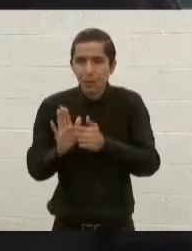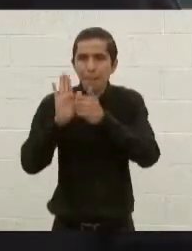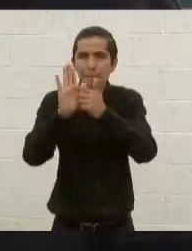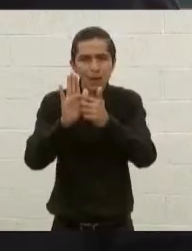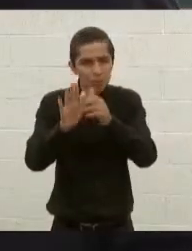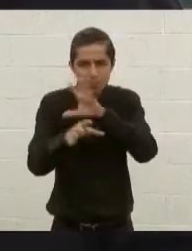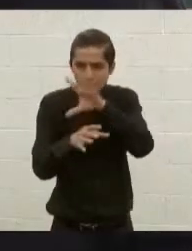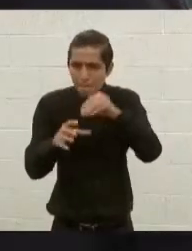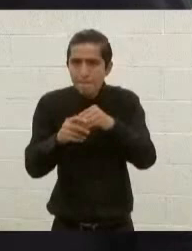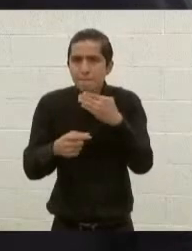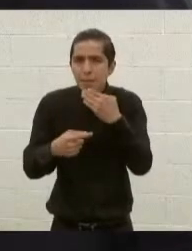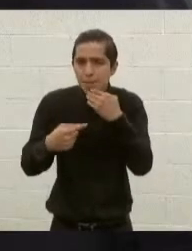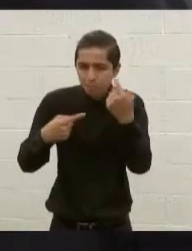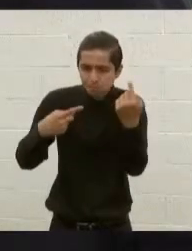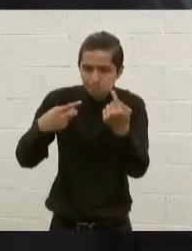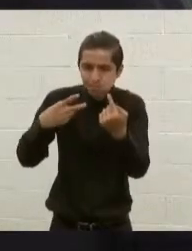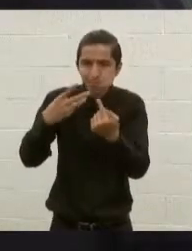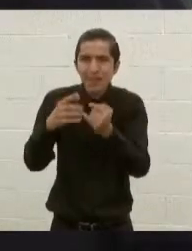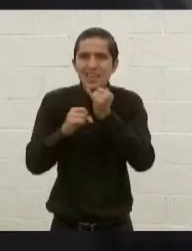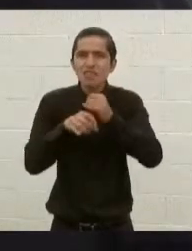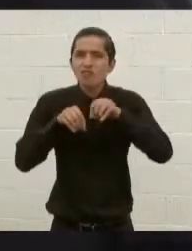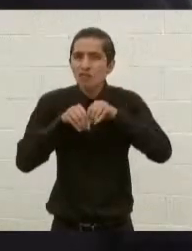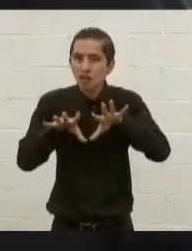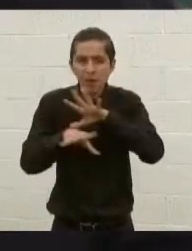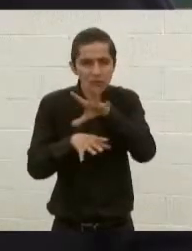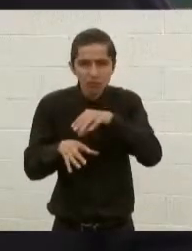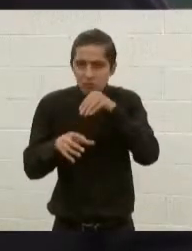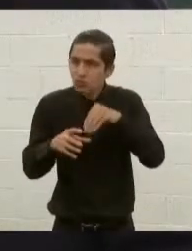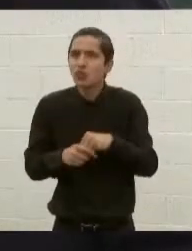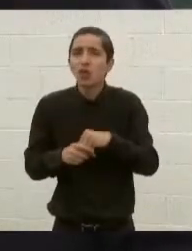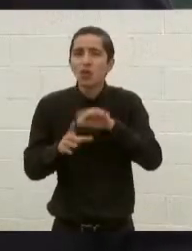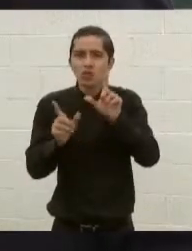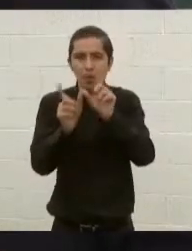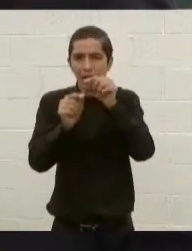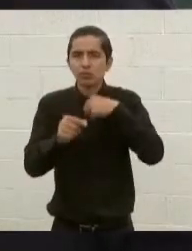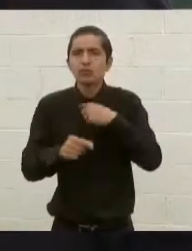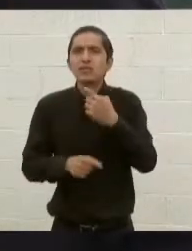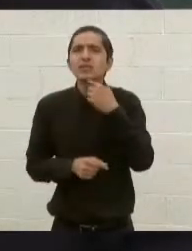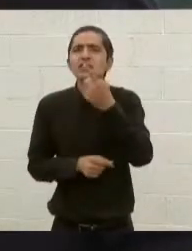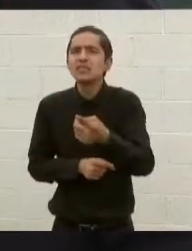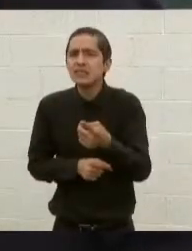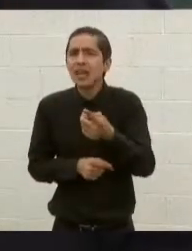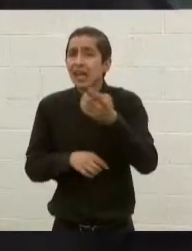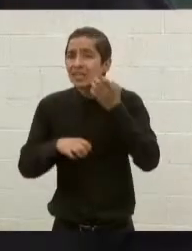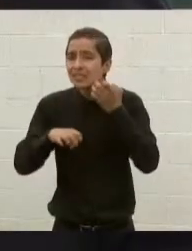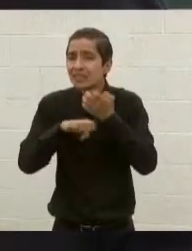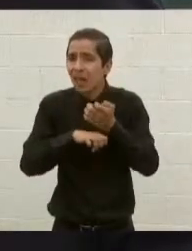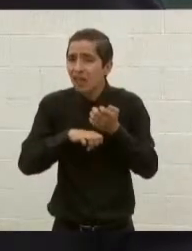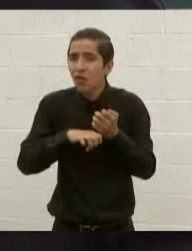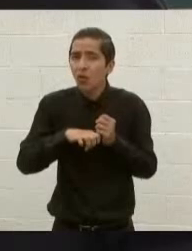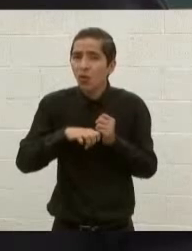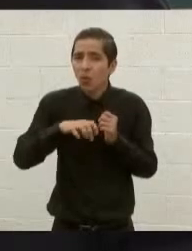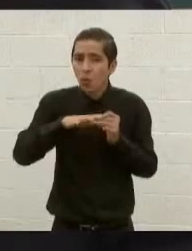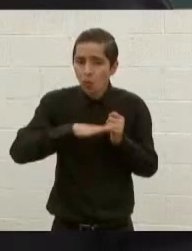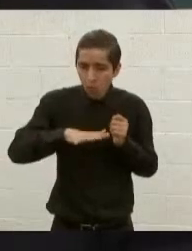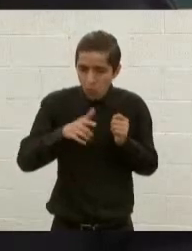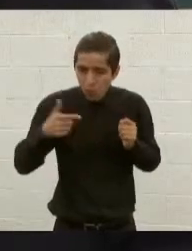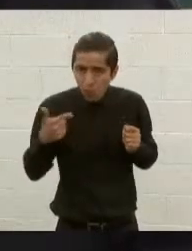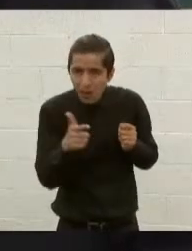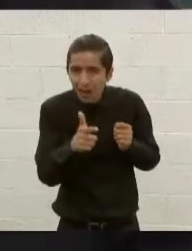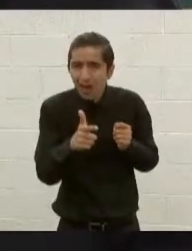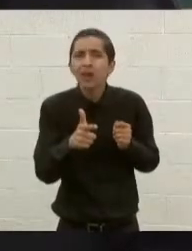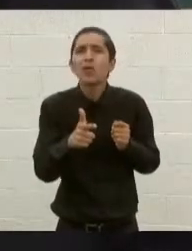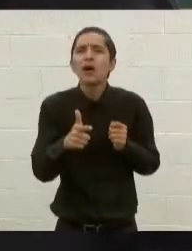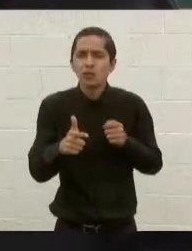detalle esta información adelanto solo que en el caso del estado de Guanajuato